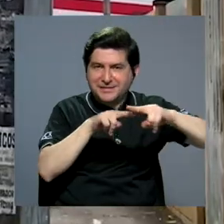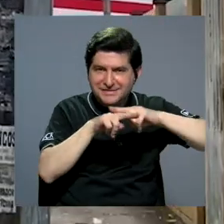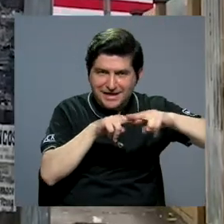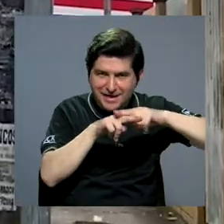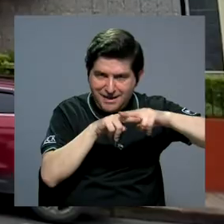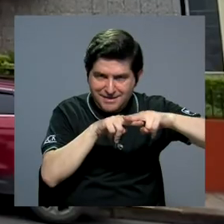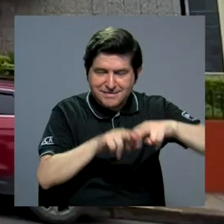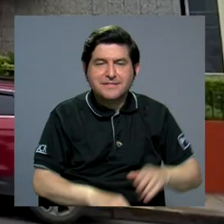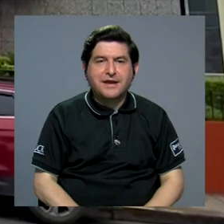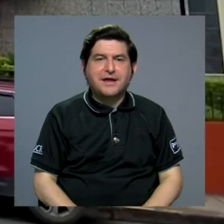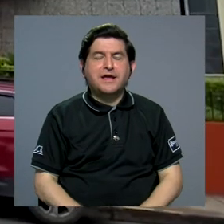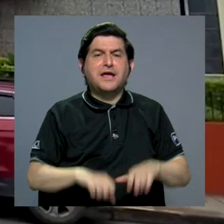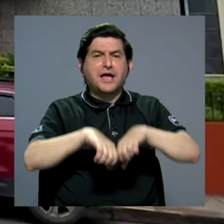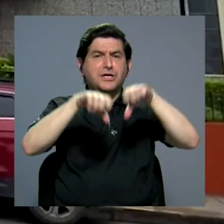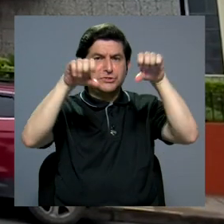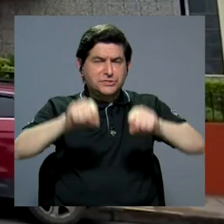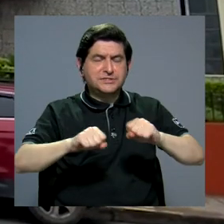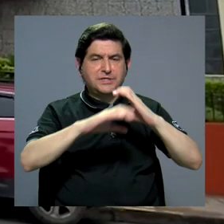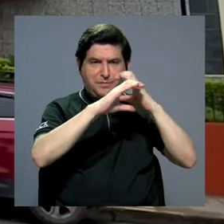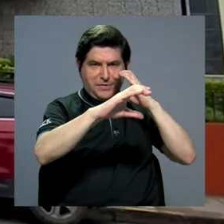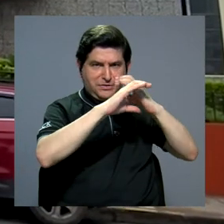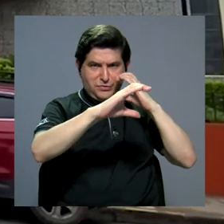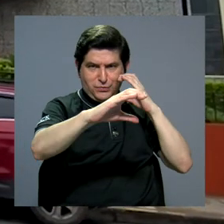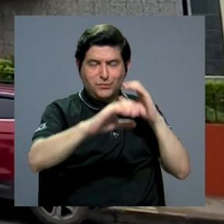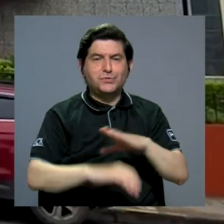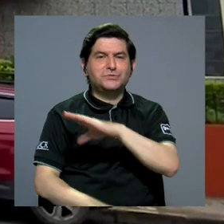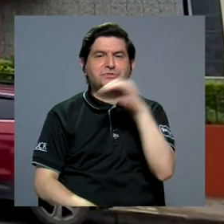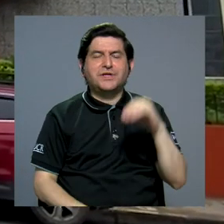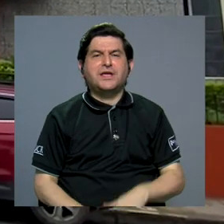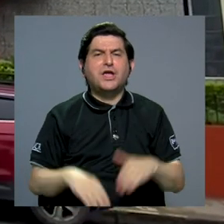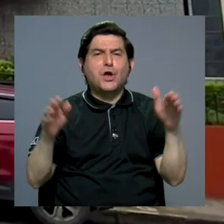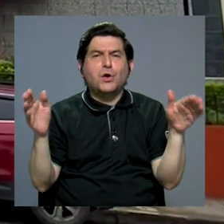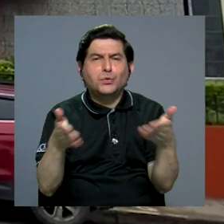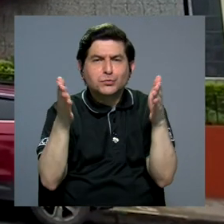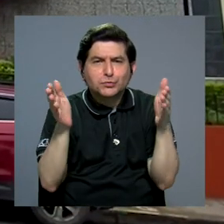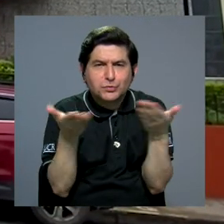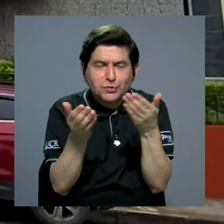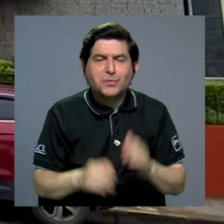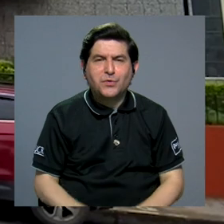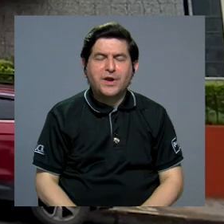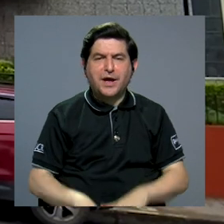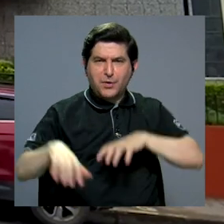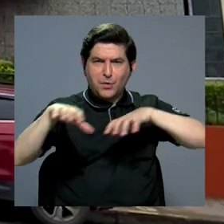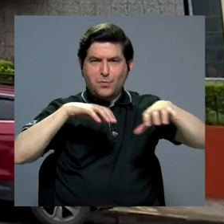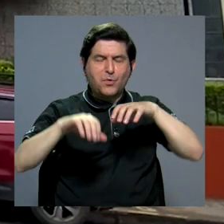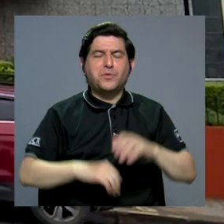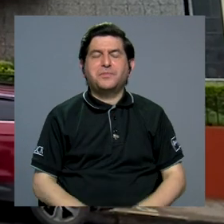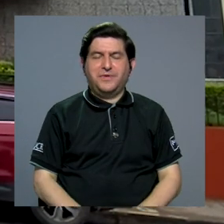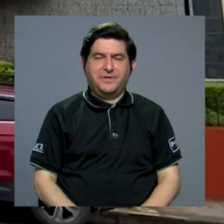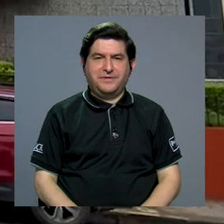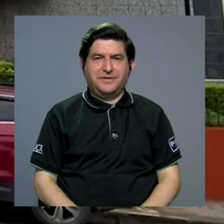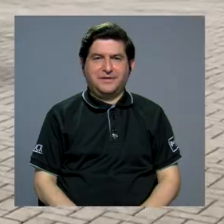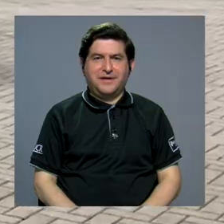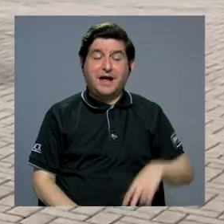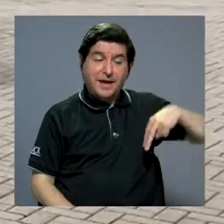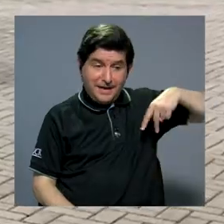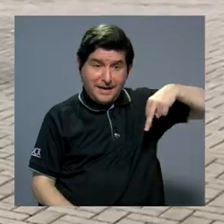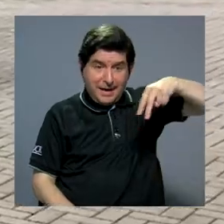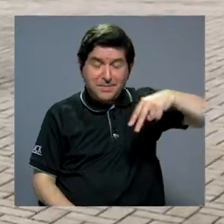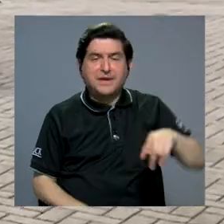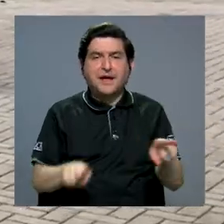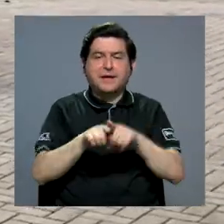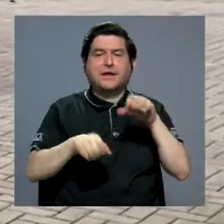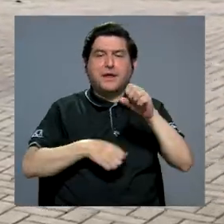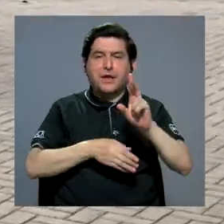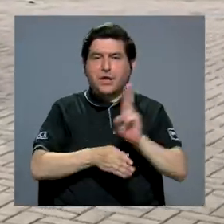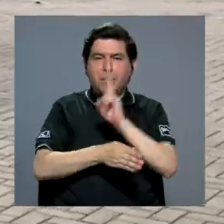Metropolitano, los sistemas de buses e incentivando lo que es la movilidad activa, como lo que es la caminata y